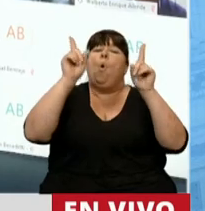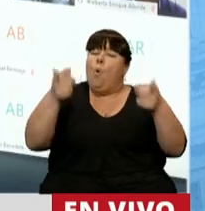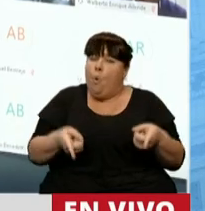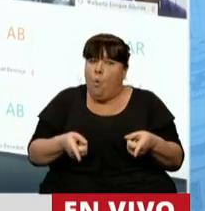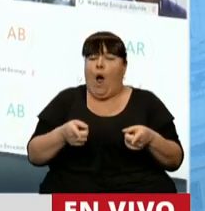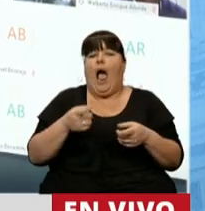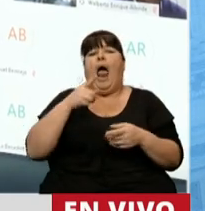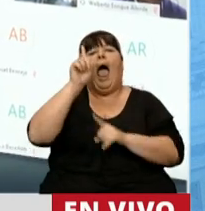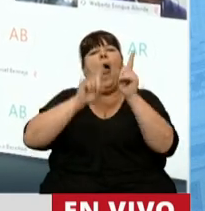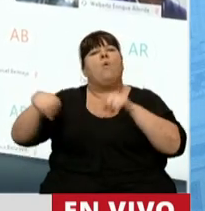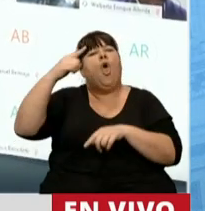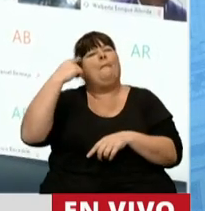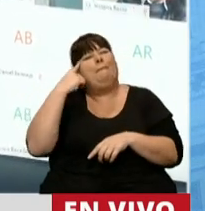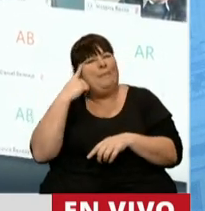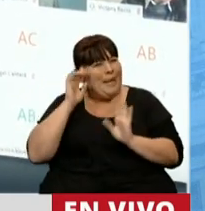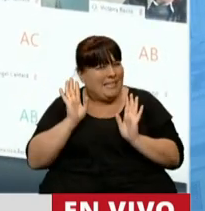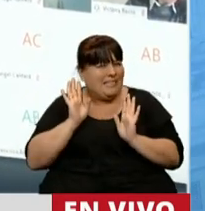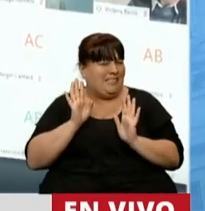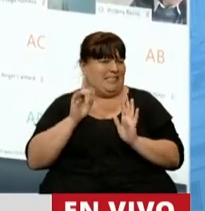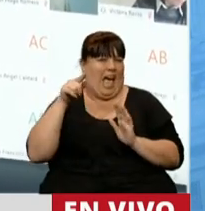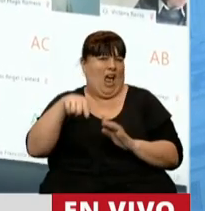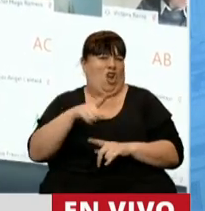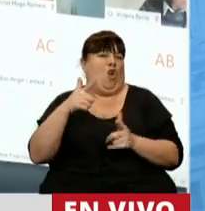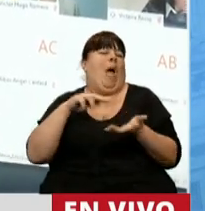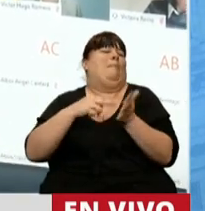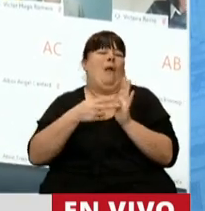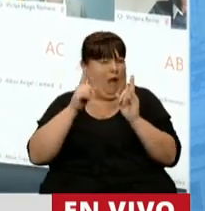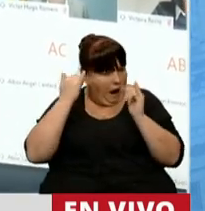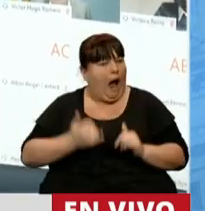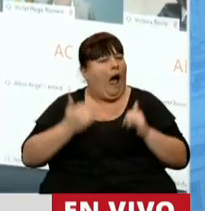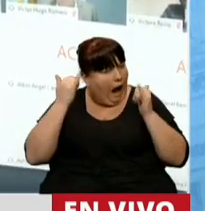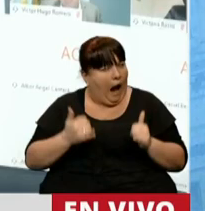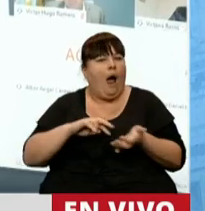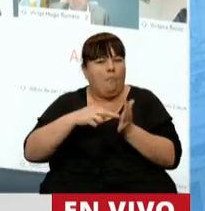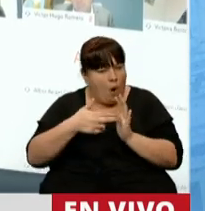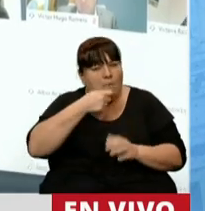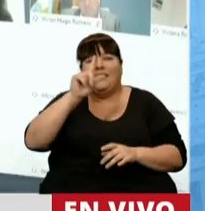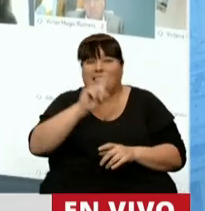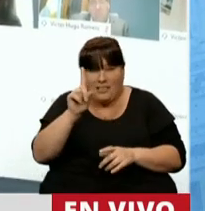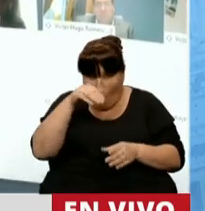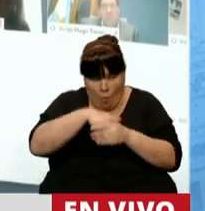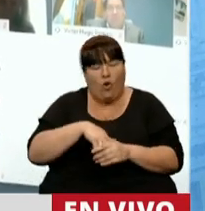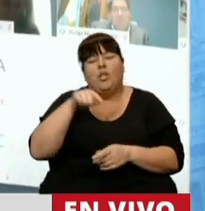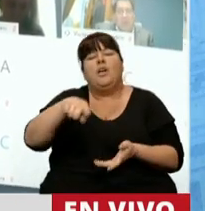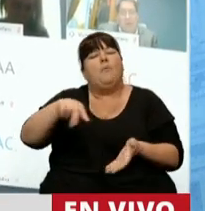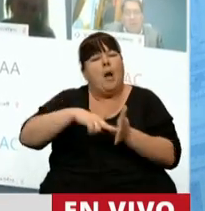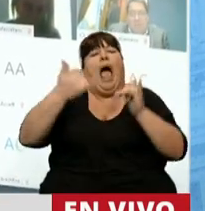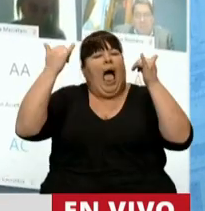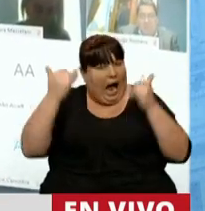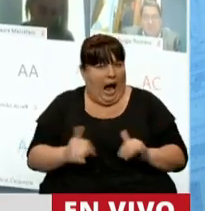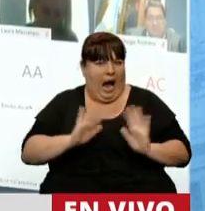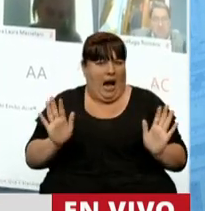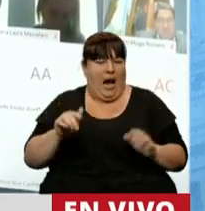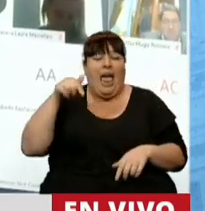de que algunos crean que esto no va a ocurrir. Esto sí va a ocurrir, este es un problema que tenemos